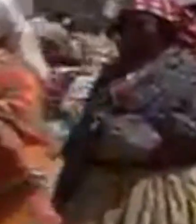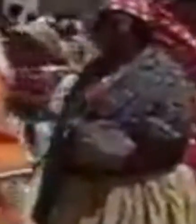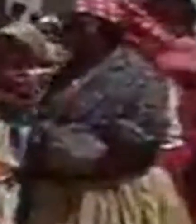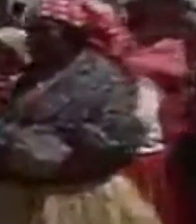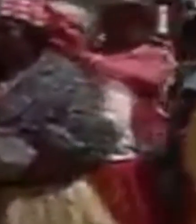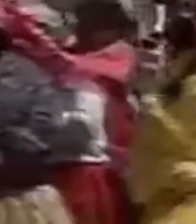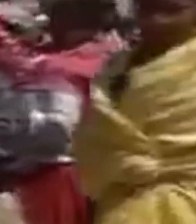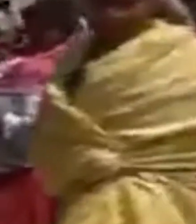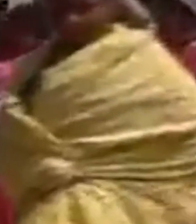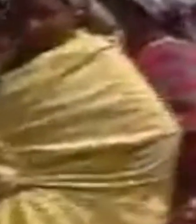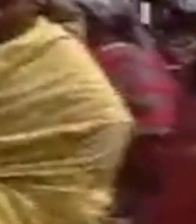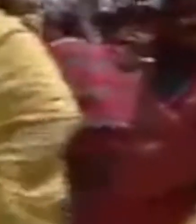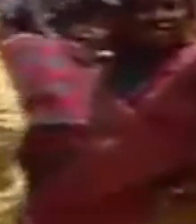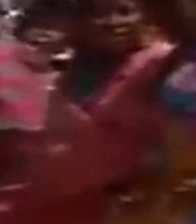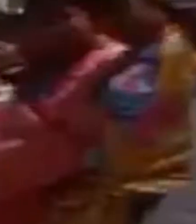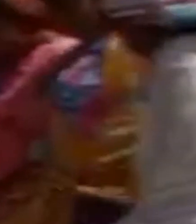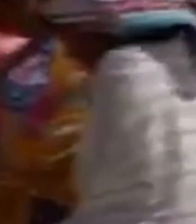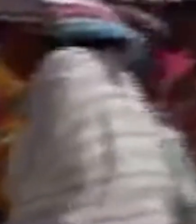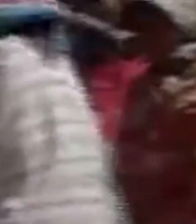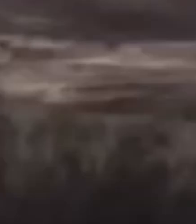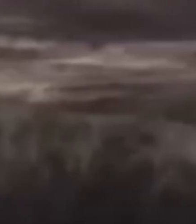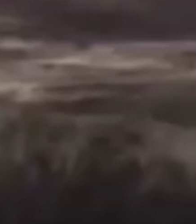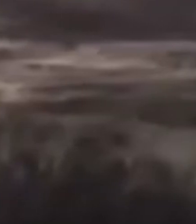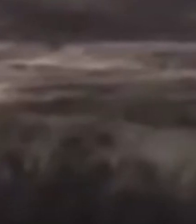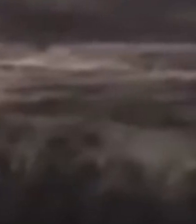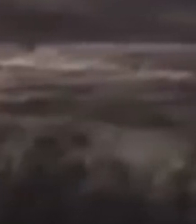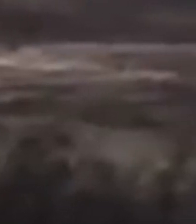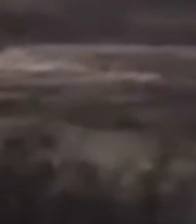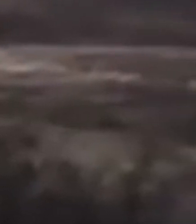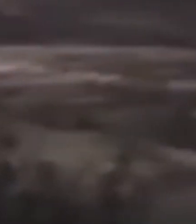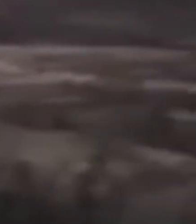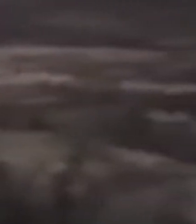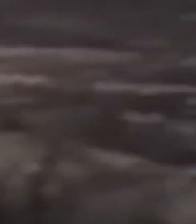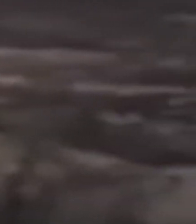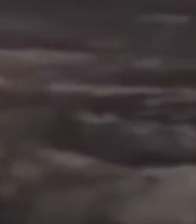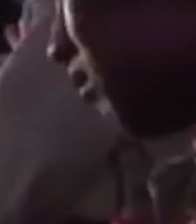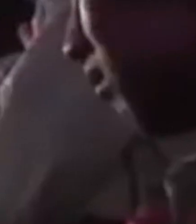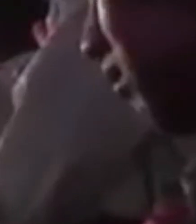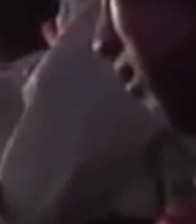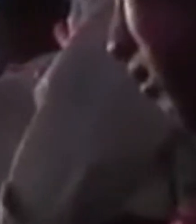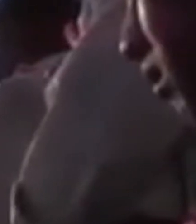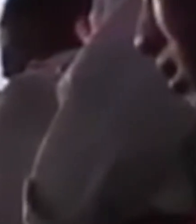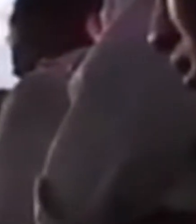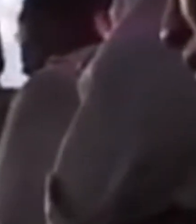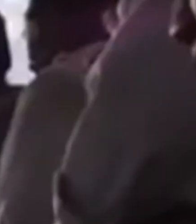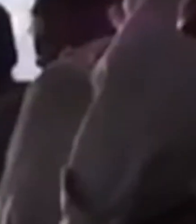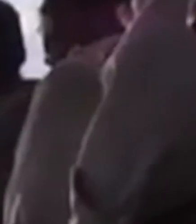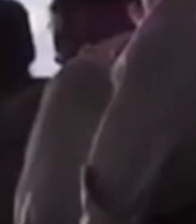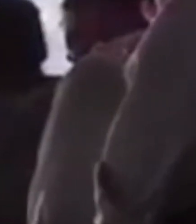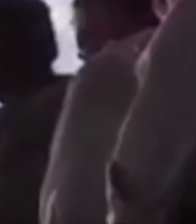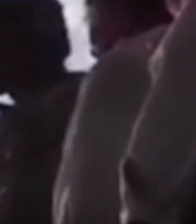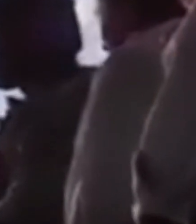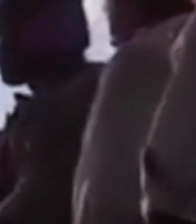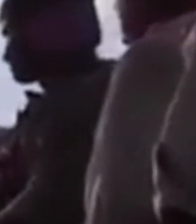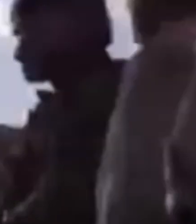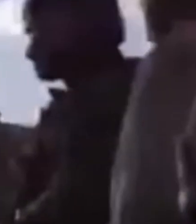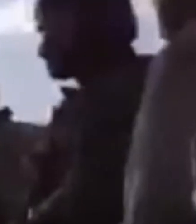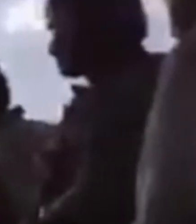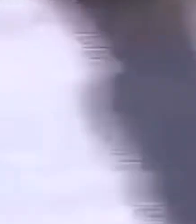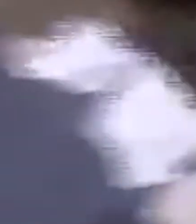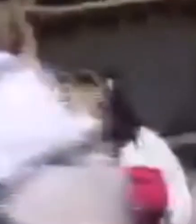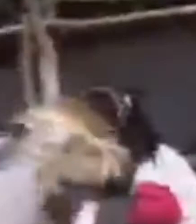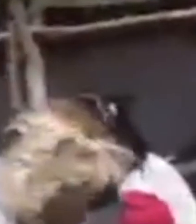programas de bienestar. En este año se han invertido del 2019 a la fecha 339